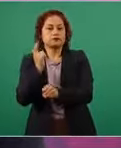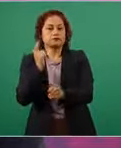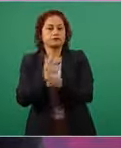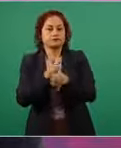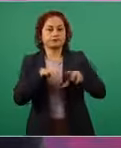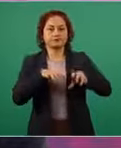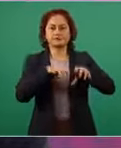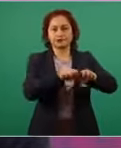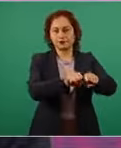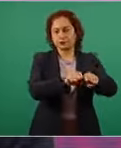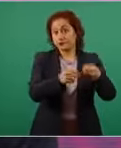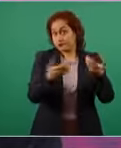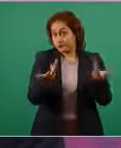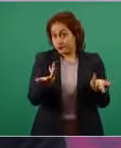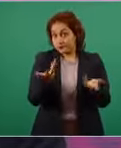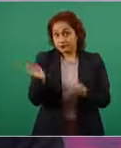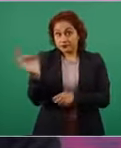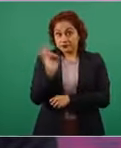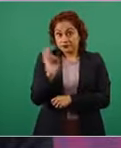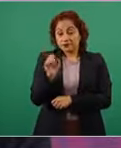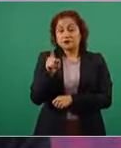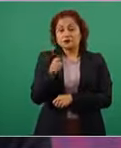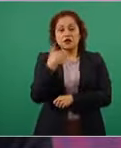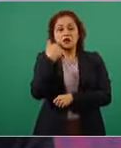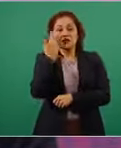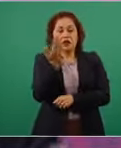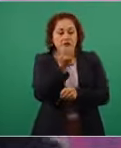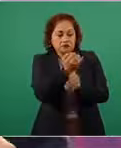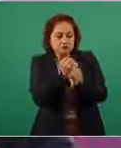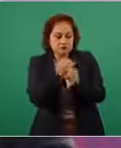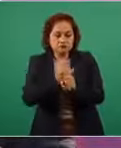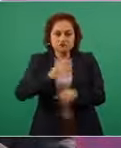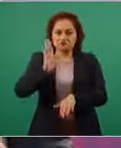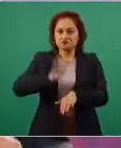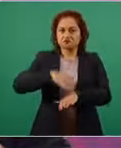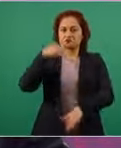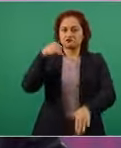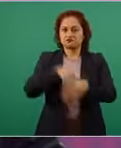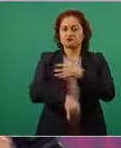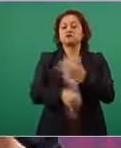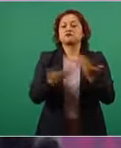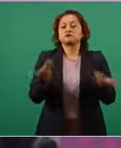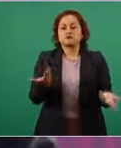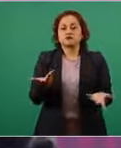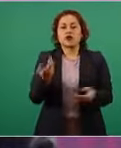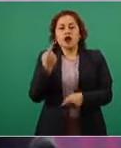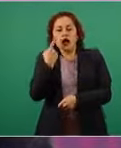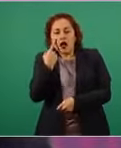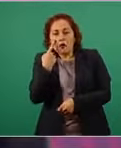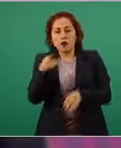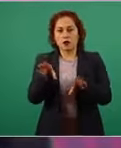quieren tener más información de cómo se daba la relación